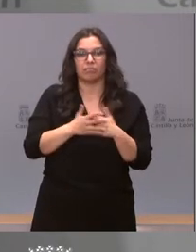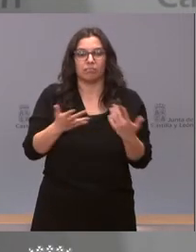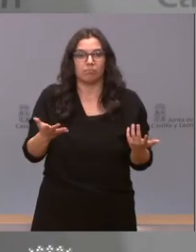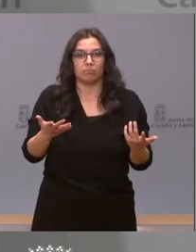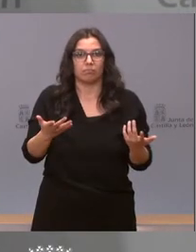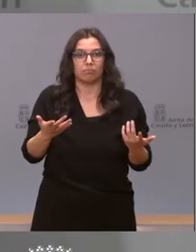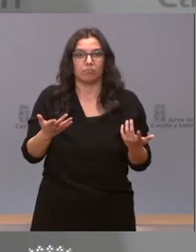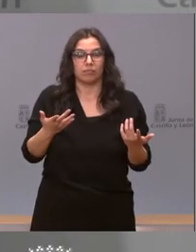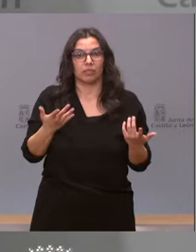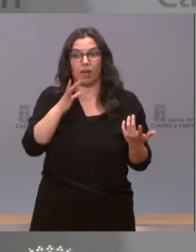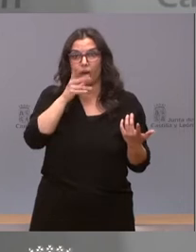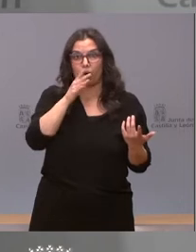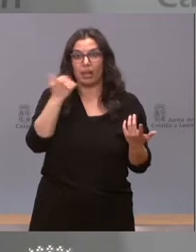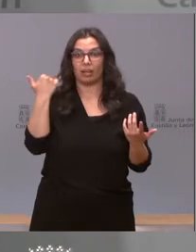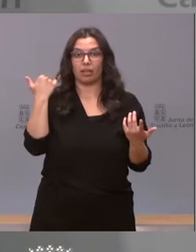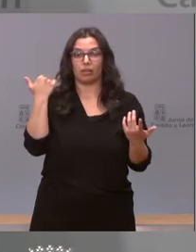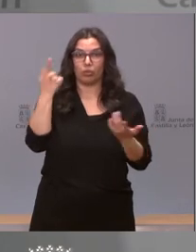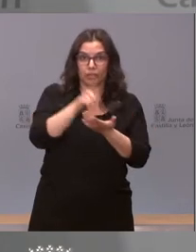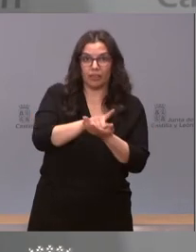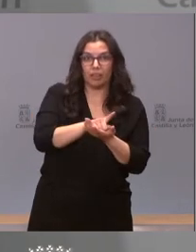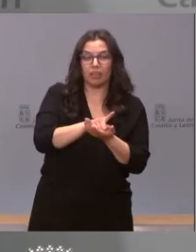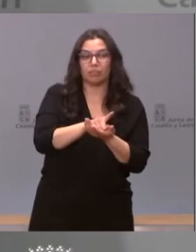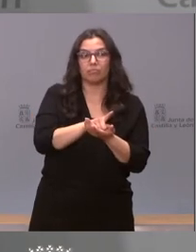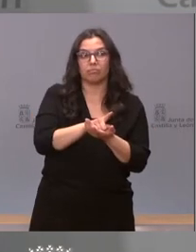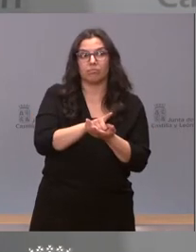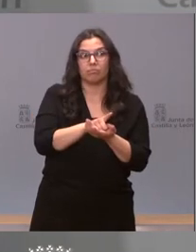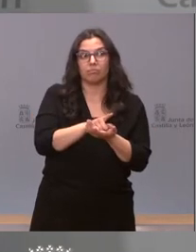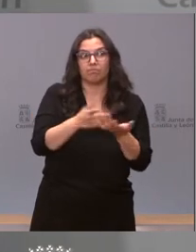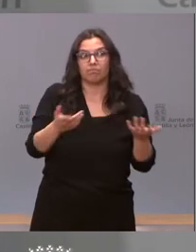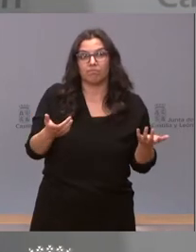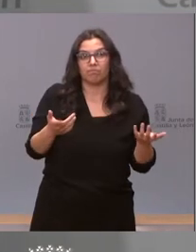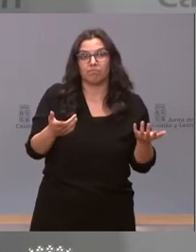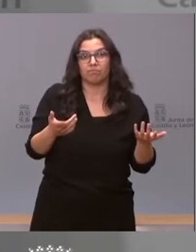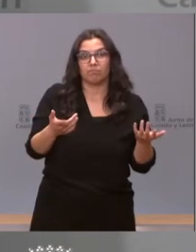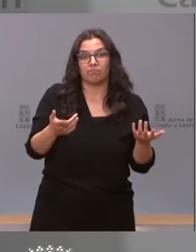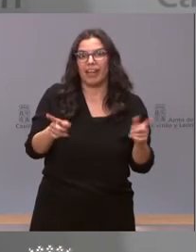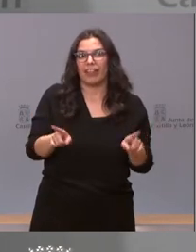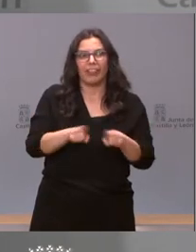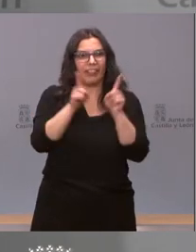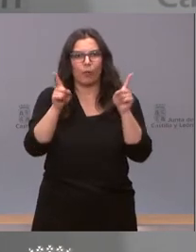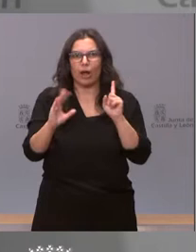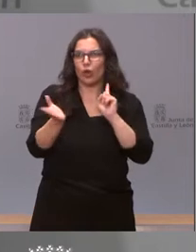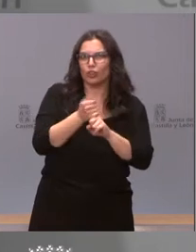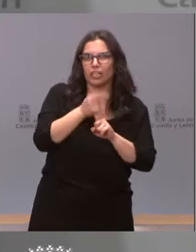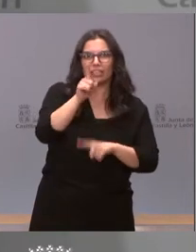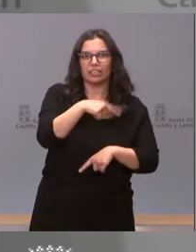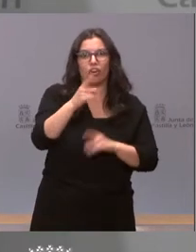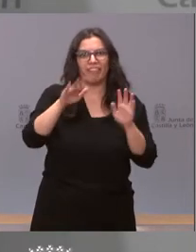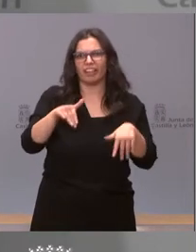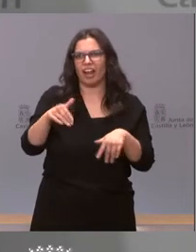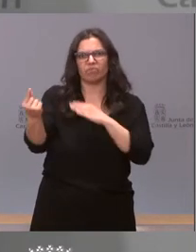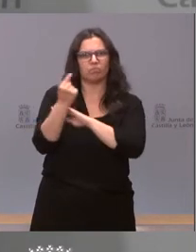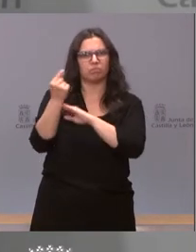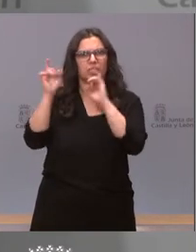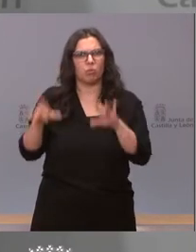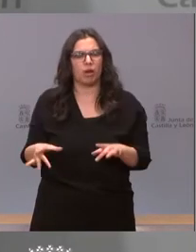Y lo que es sorprendente es que una vez más, una vez más, bueno, pues remes o no remes, el resultado es el mismo. Nosotros